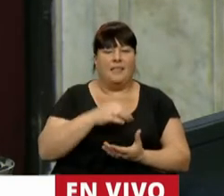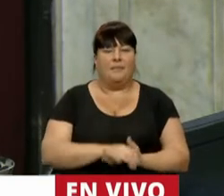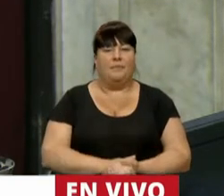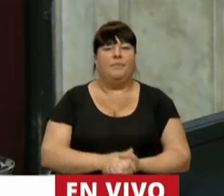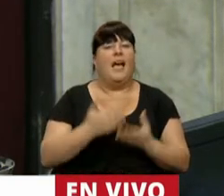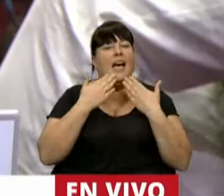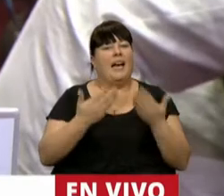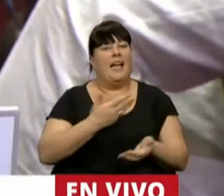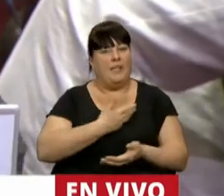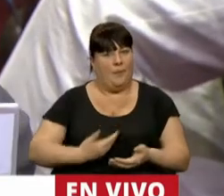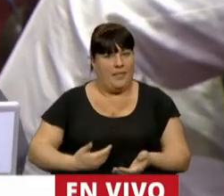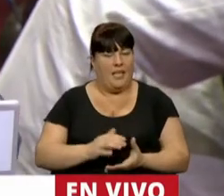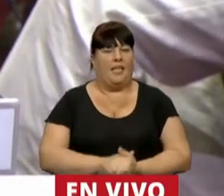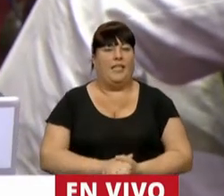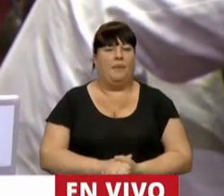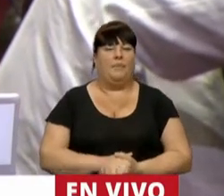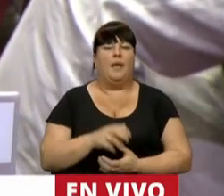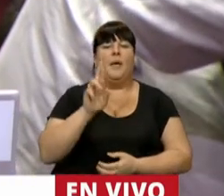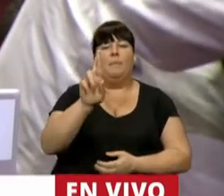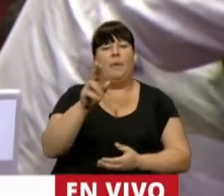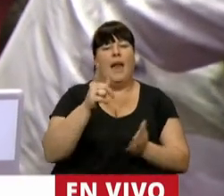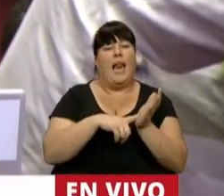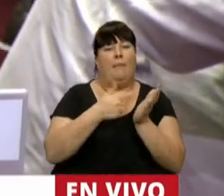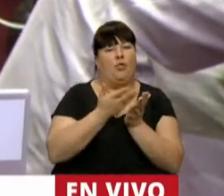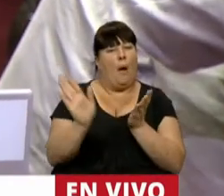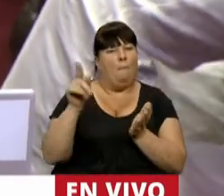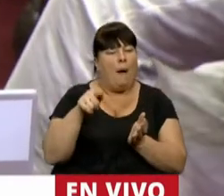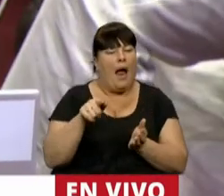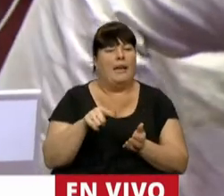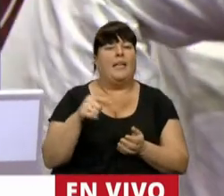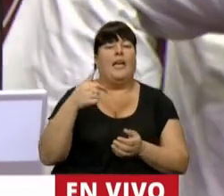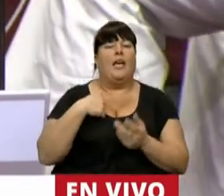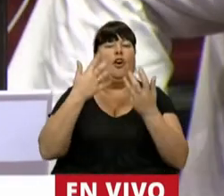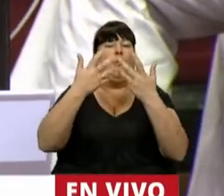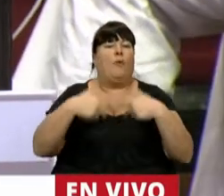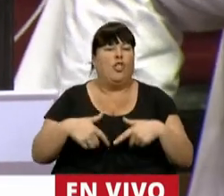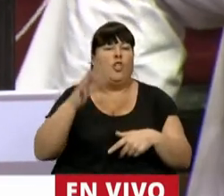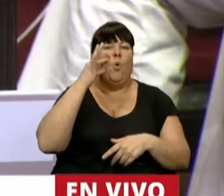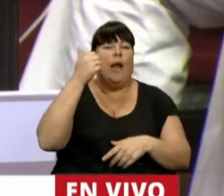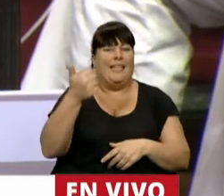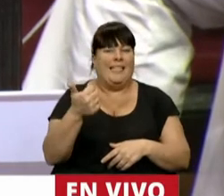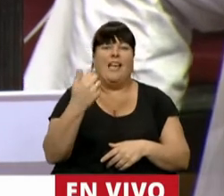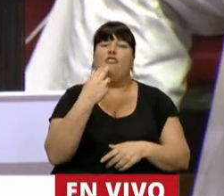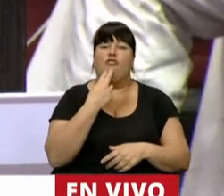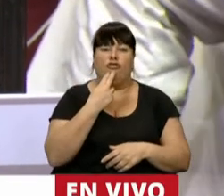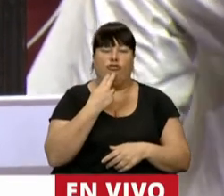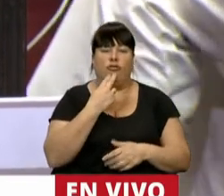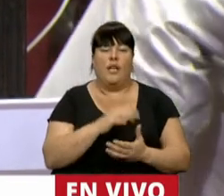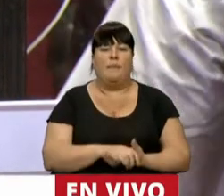Gracias, Presidente. Es para pedir un apartamiento de reglamento para mi proyecto 4611